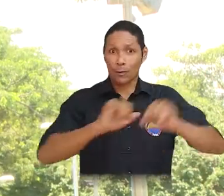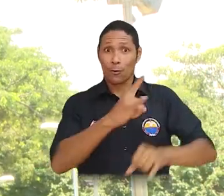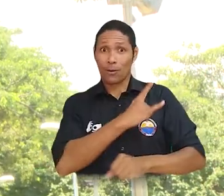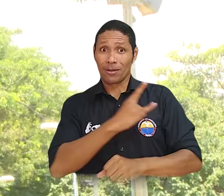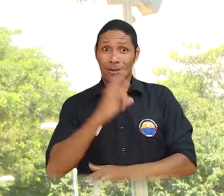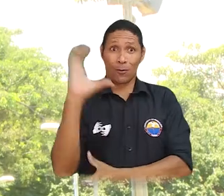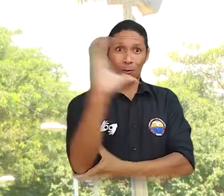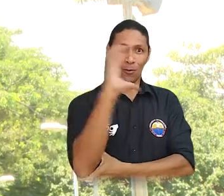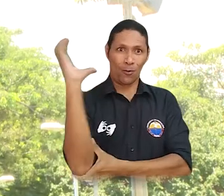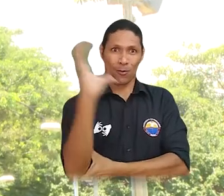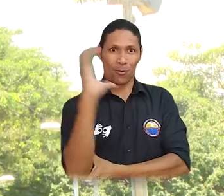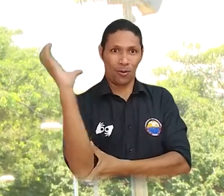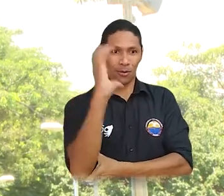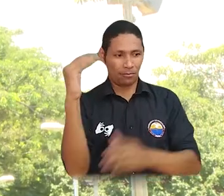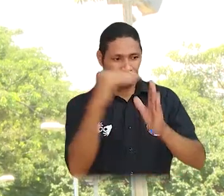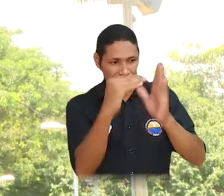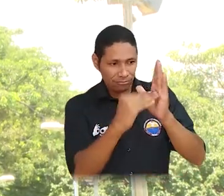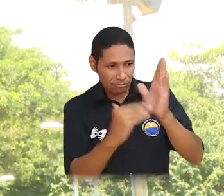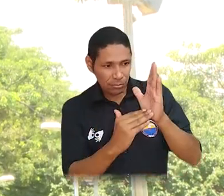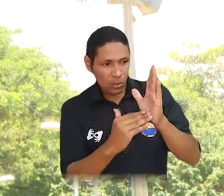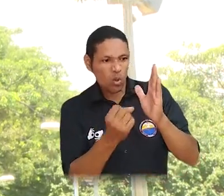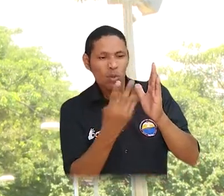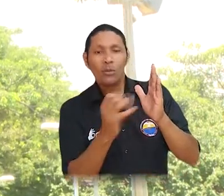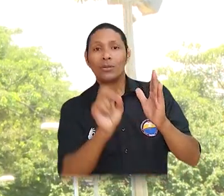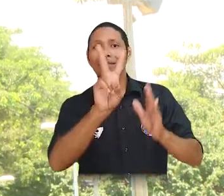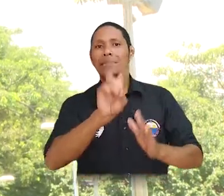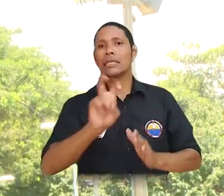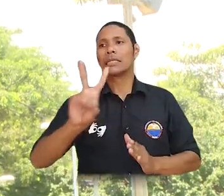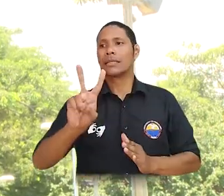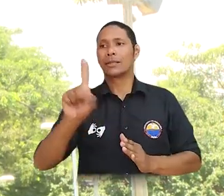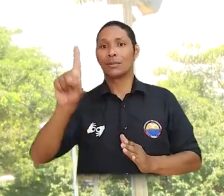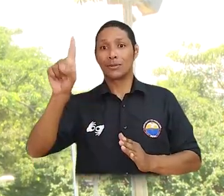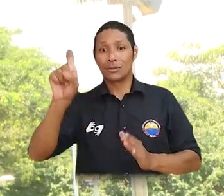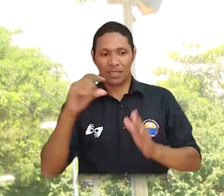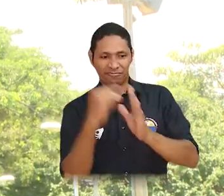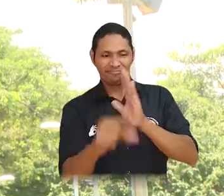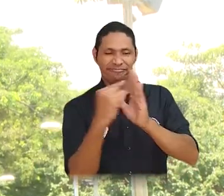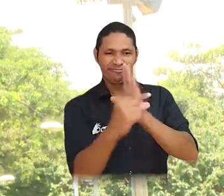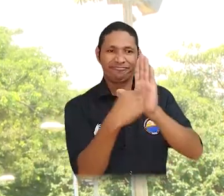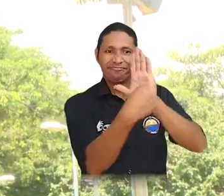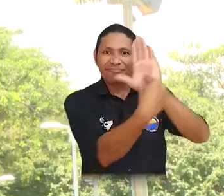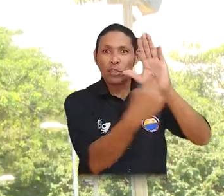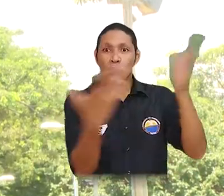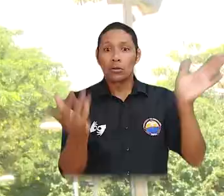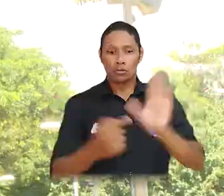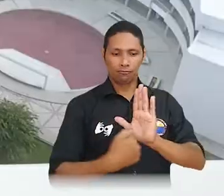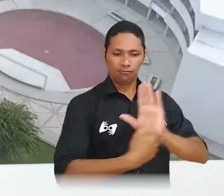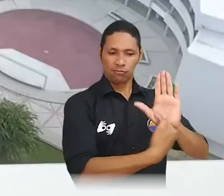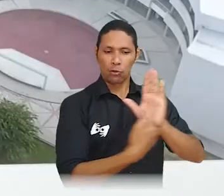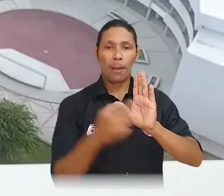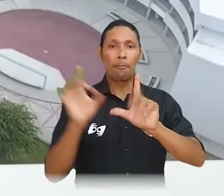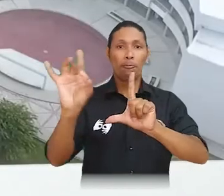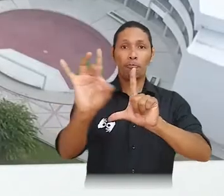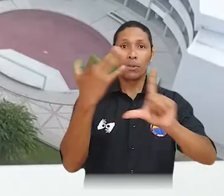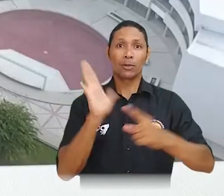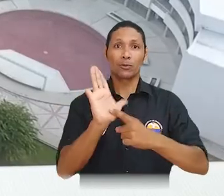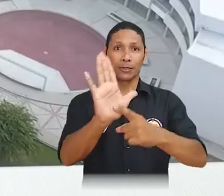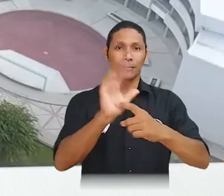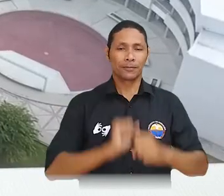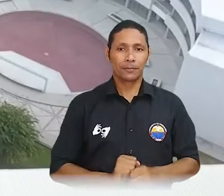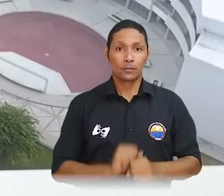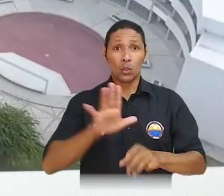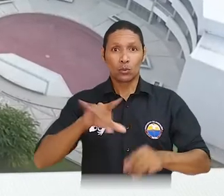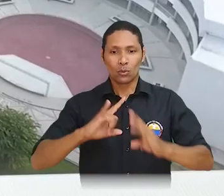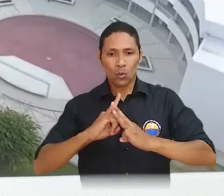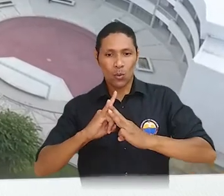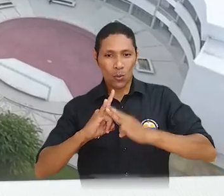Colombia, descrita en el Consecutivo 72-6, quienes fueron presentados a través de un evento virtual. La